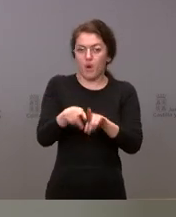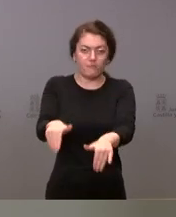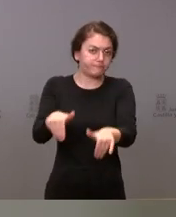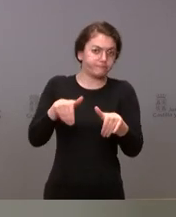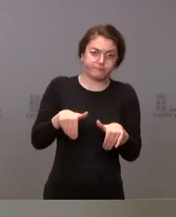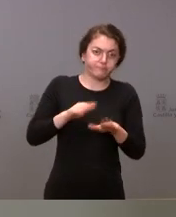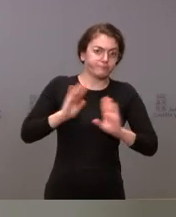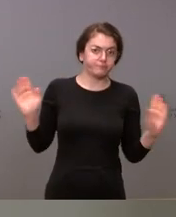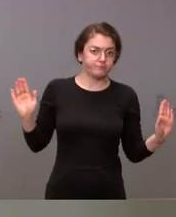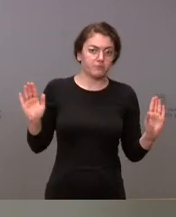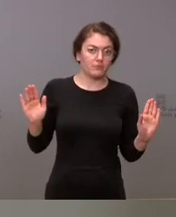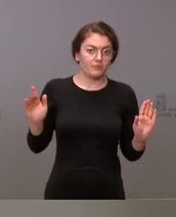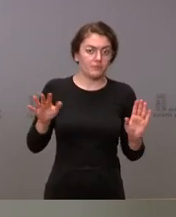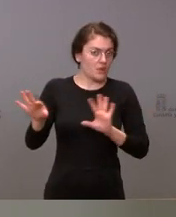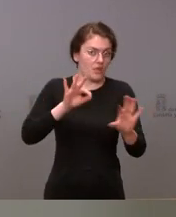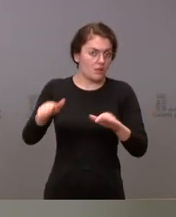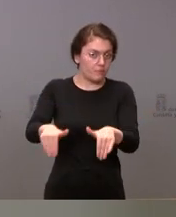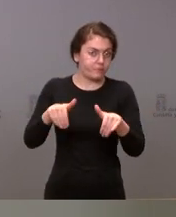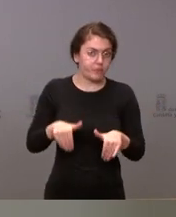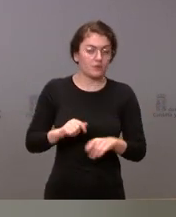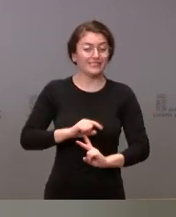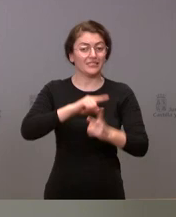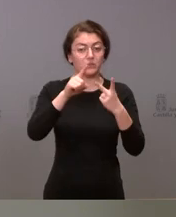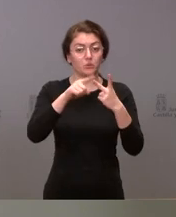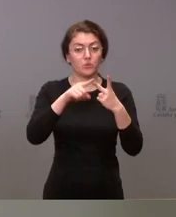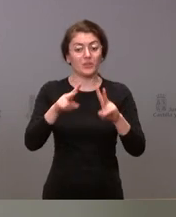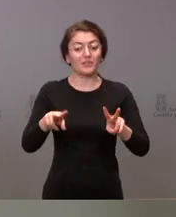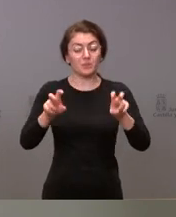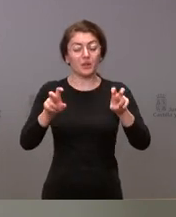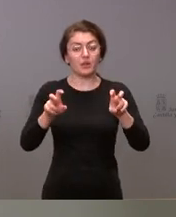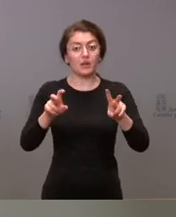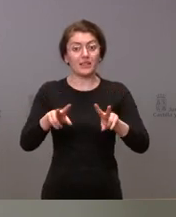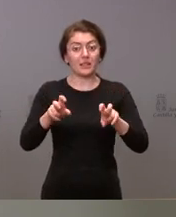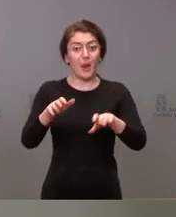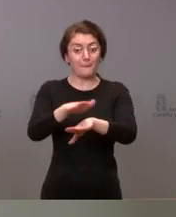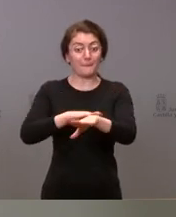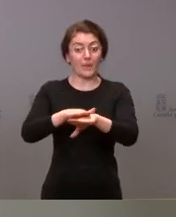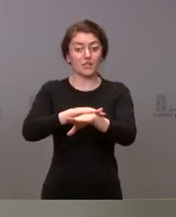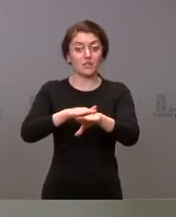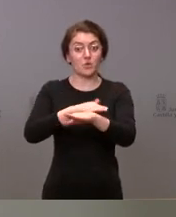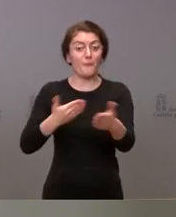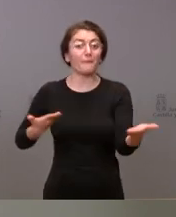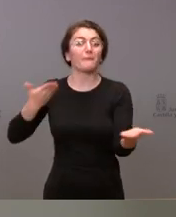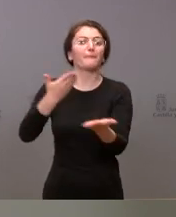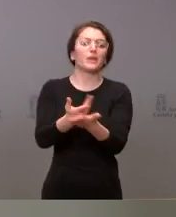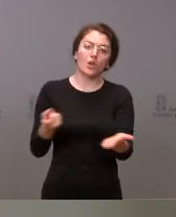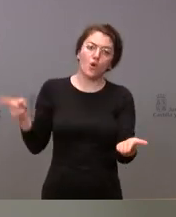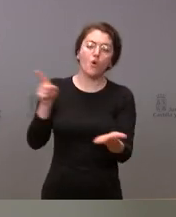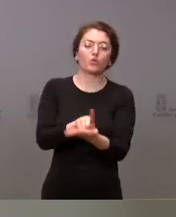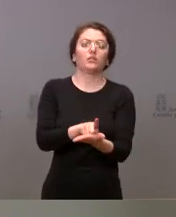decisión. En segundo lugar, se solicitó al Ministerio nuevamente la